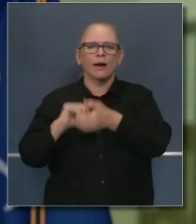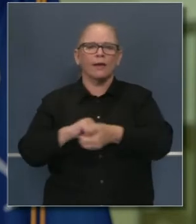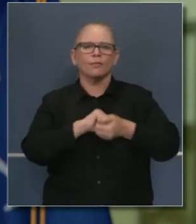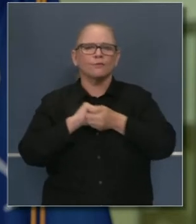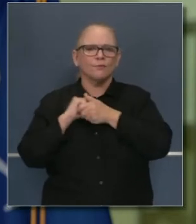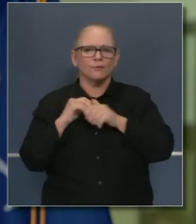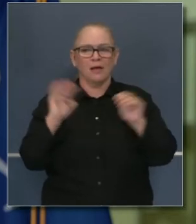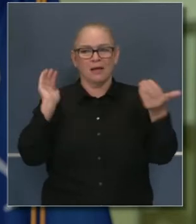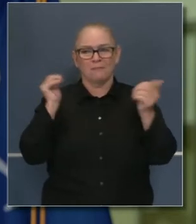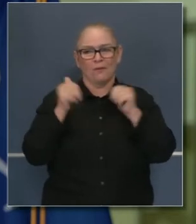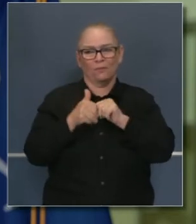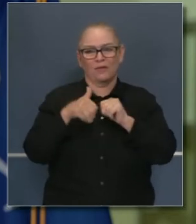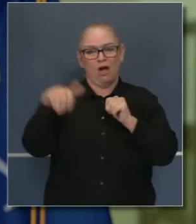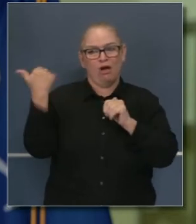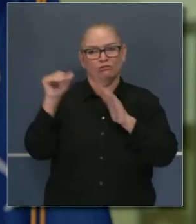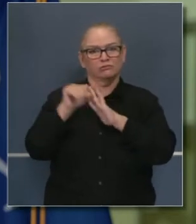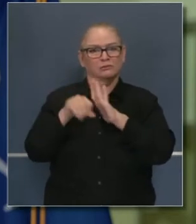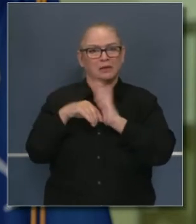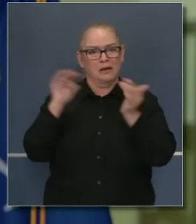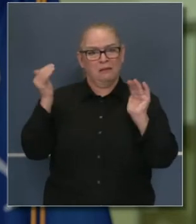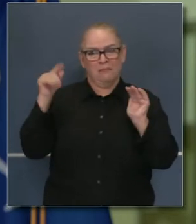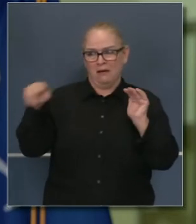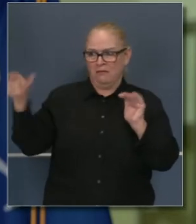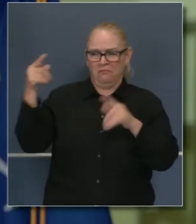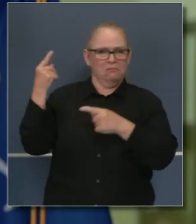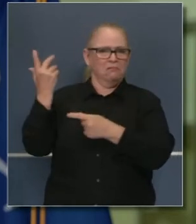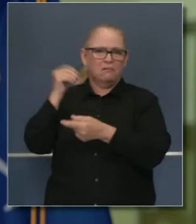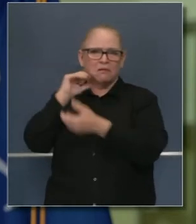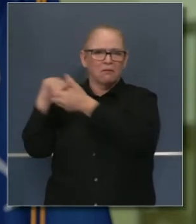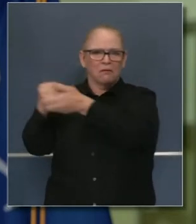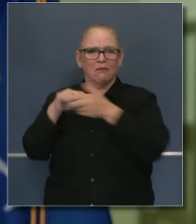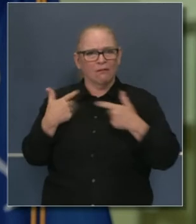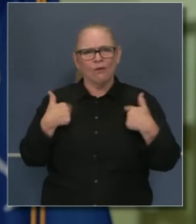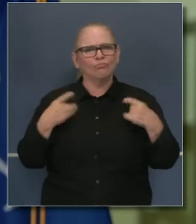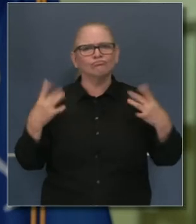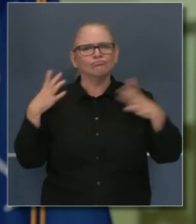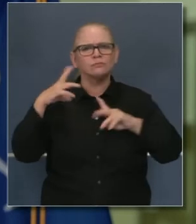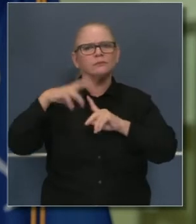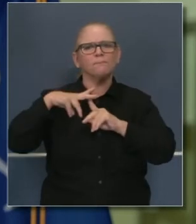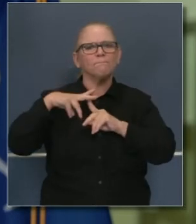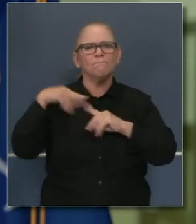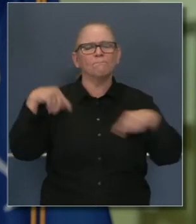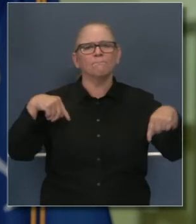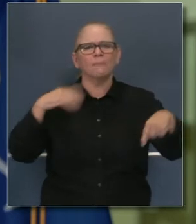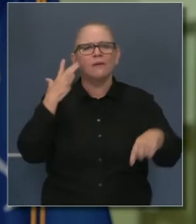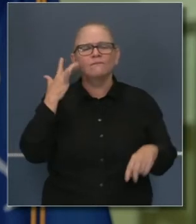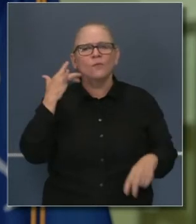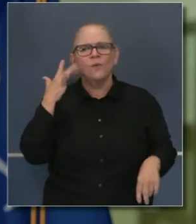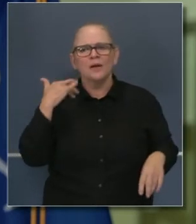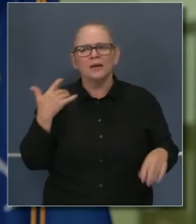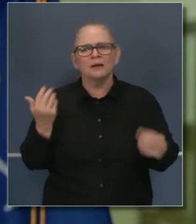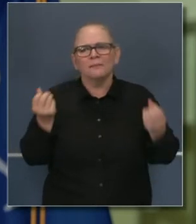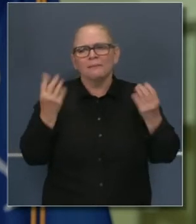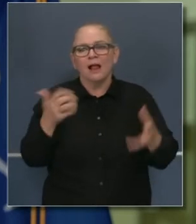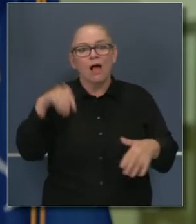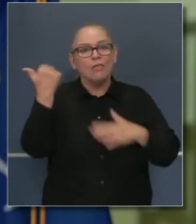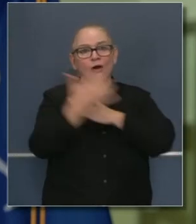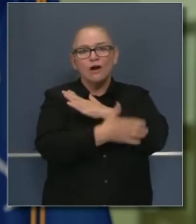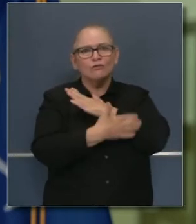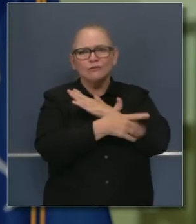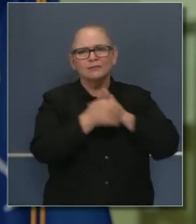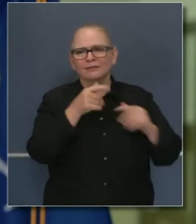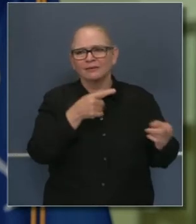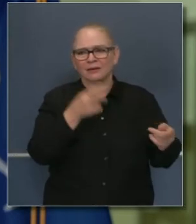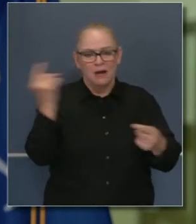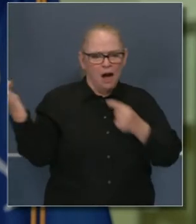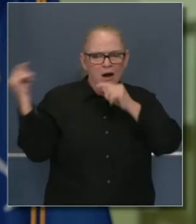que se compite contra cualquier otro estado en el mundo. Literalmente la gente viene de otras partes del mundo a este edificio para aprender sobre